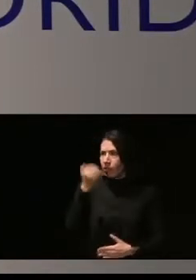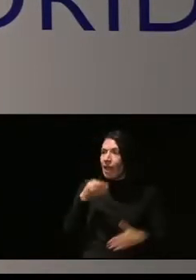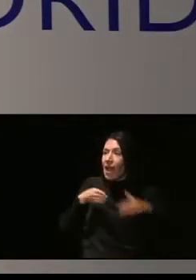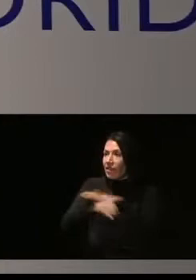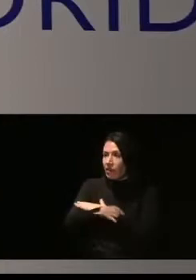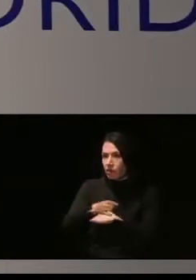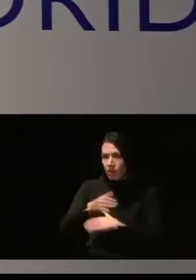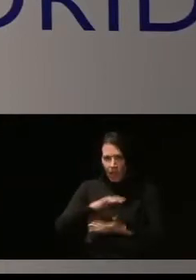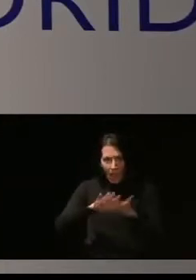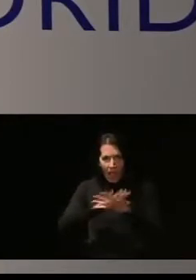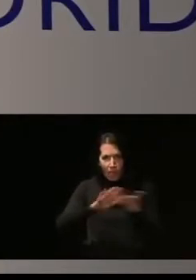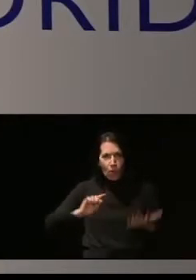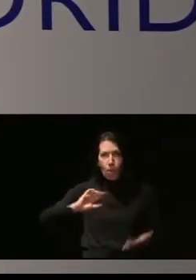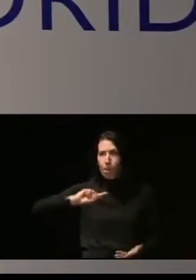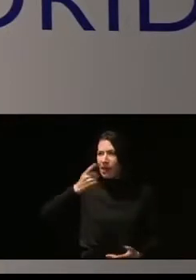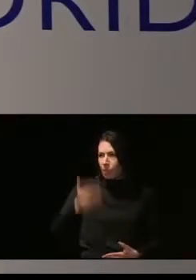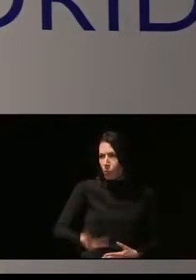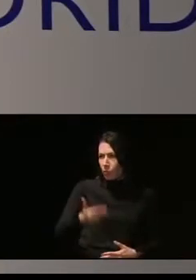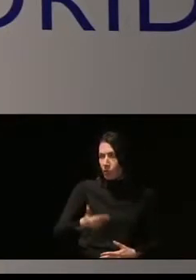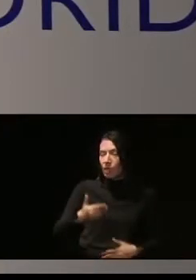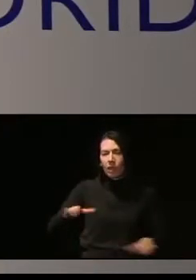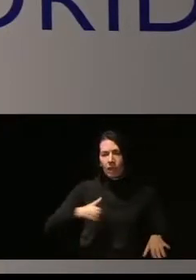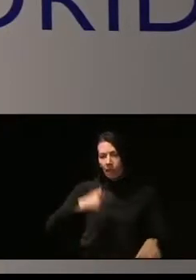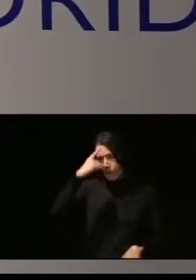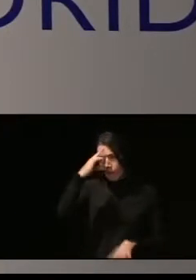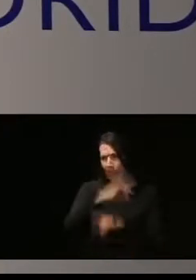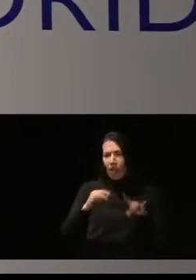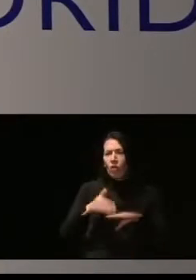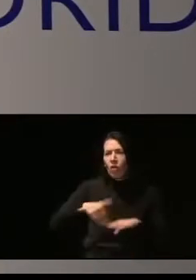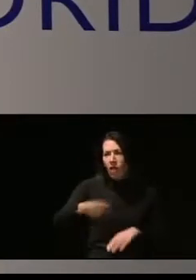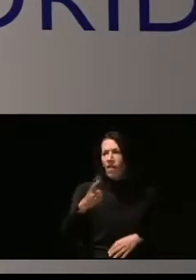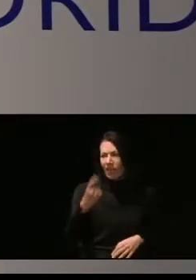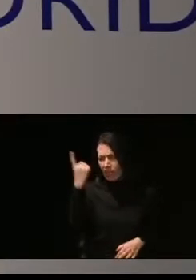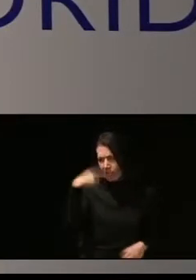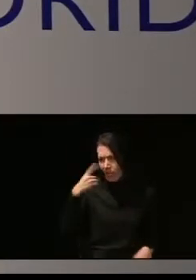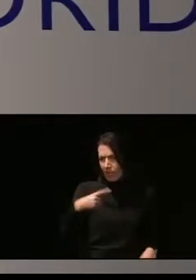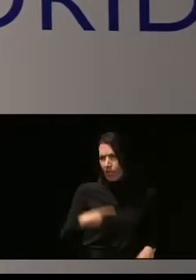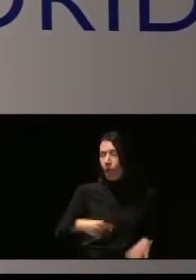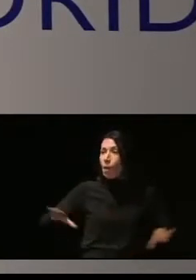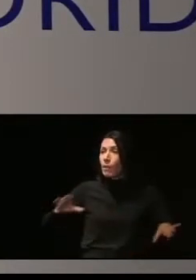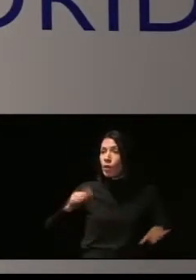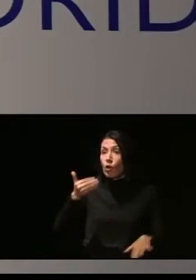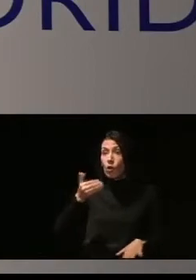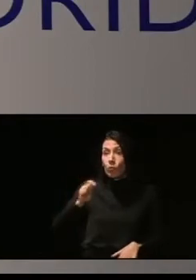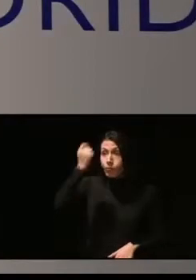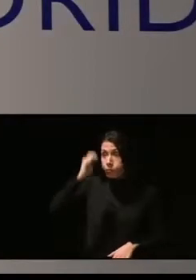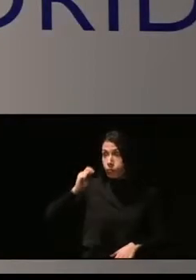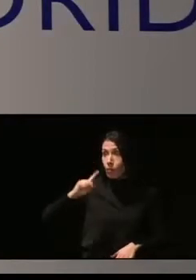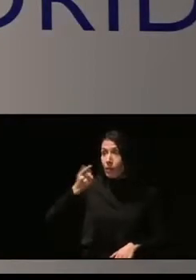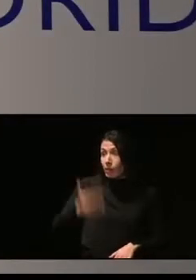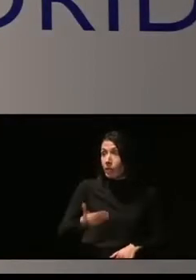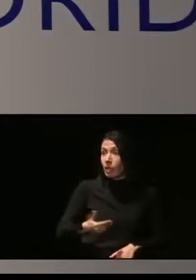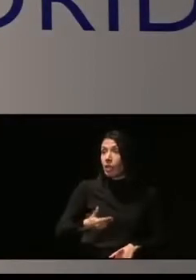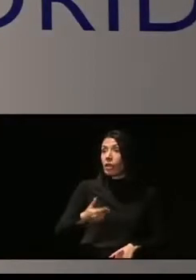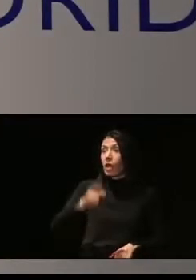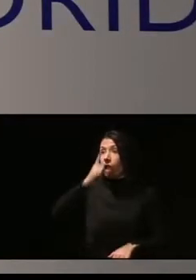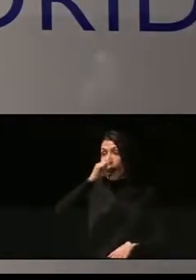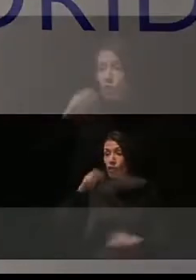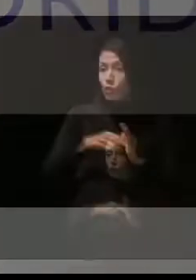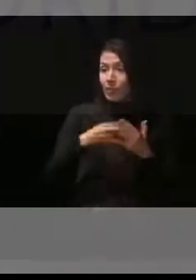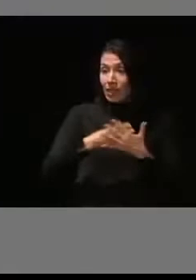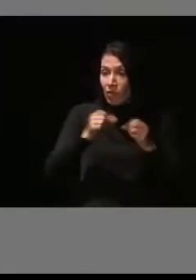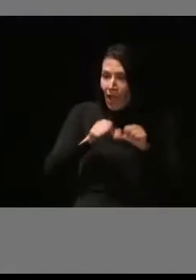desde luego digo mayores, cuando somos muy conscientes de que queda mucho por hacer, los hemos conseguido desde el año 2019